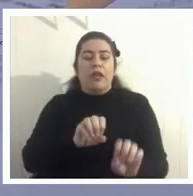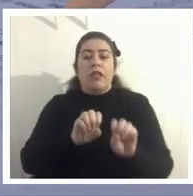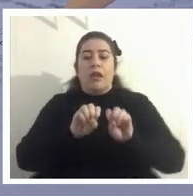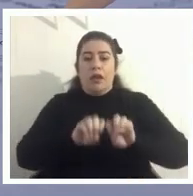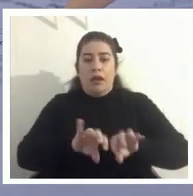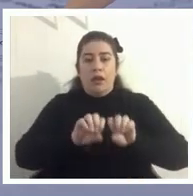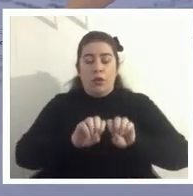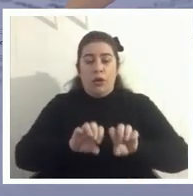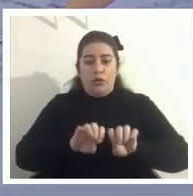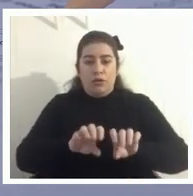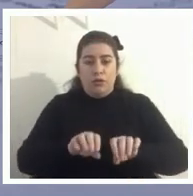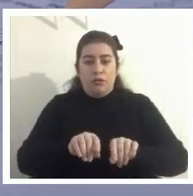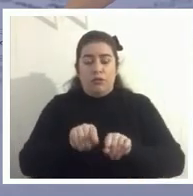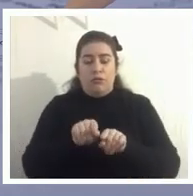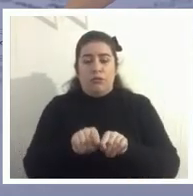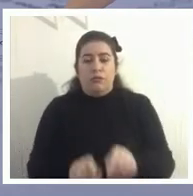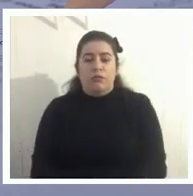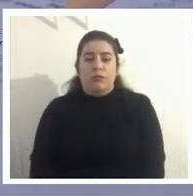y hay